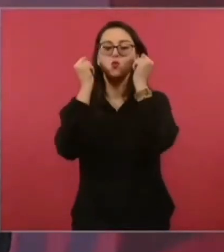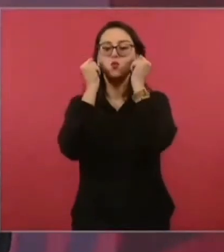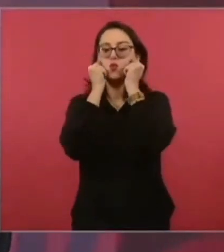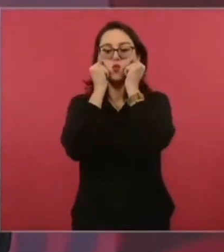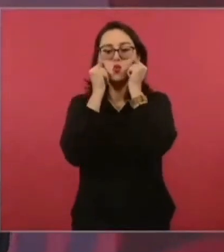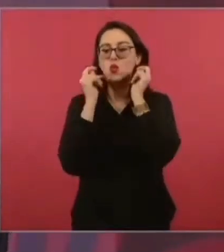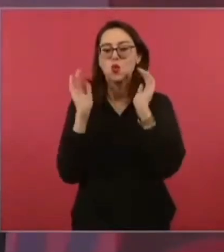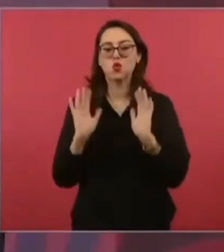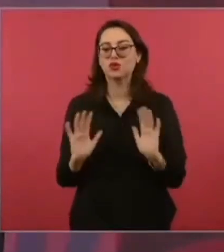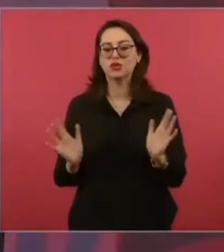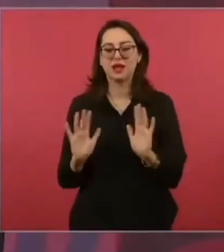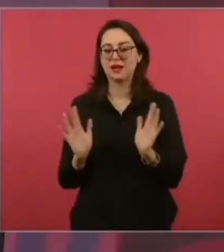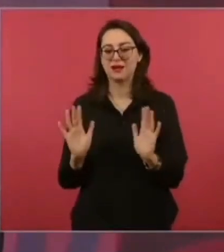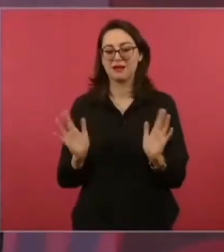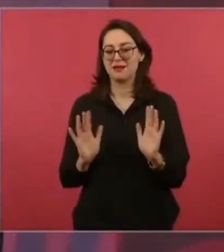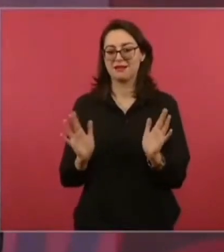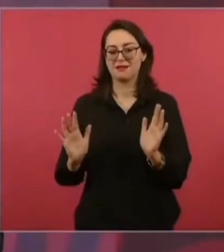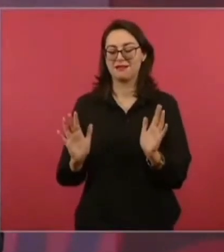No es de dónde venimos.